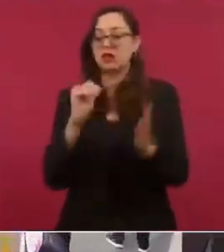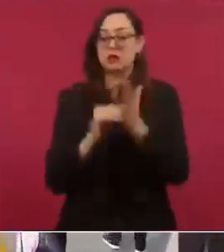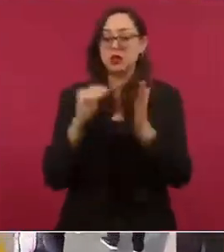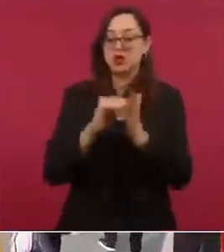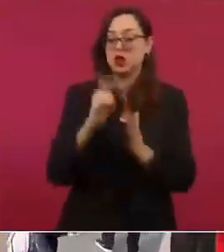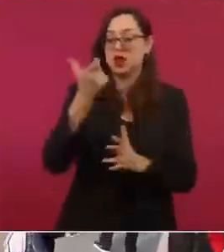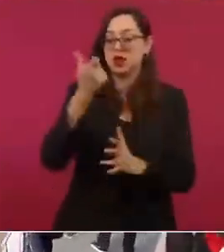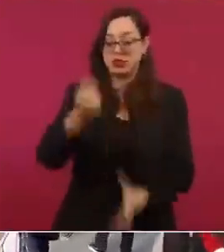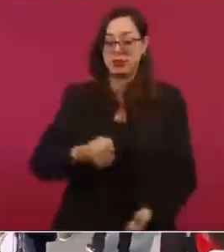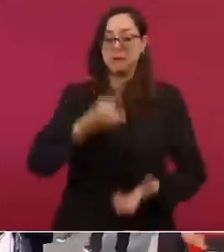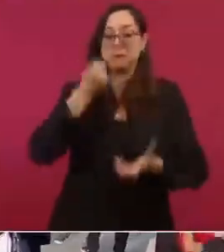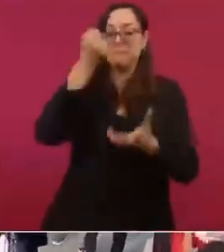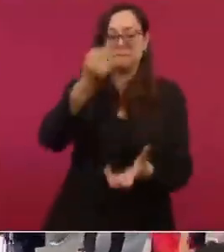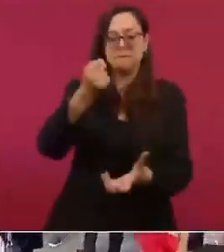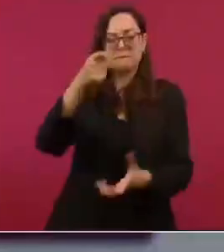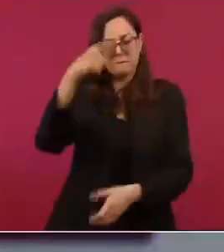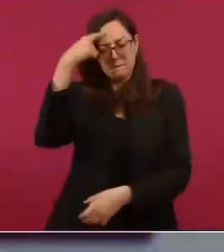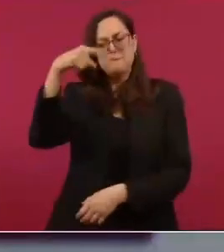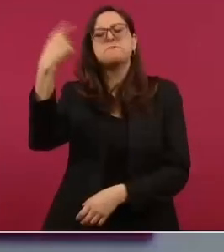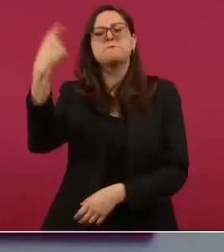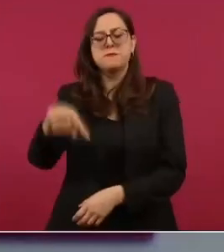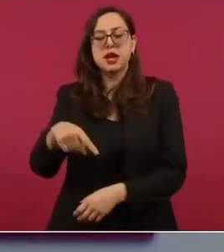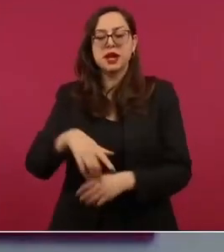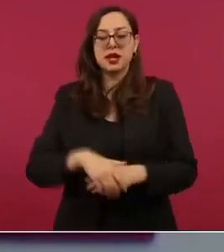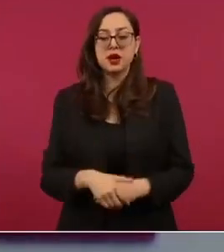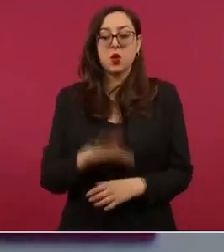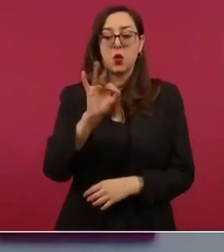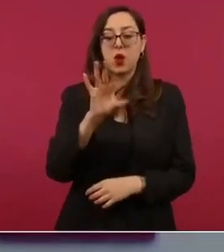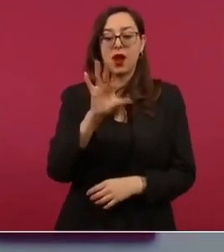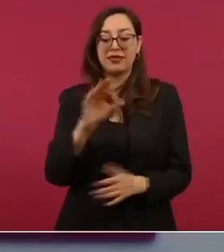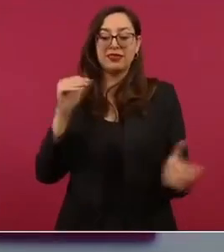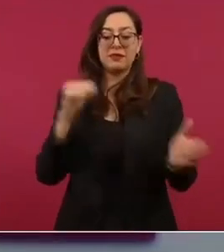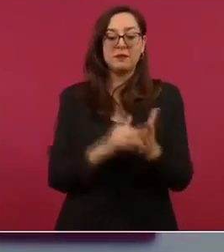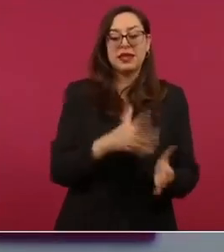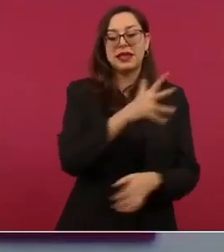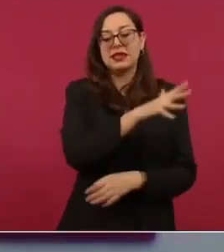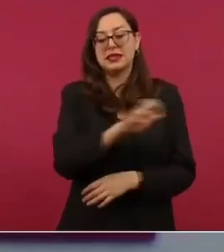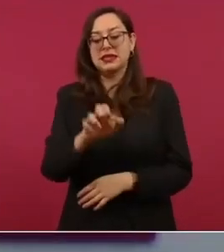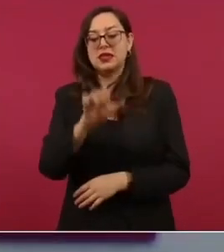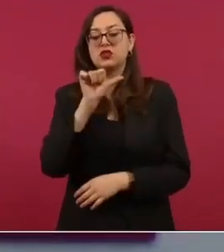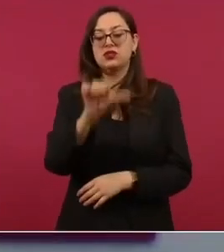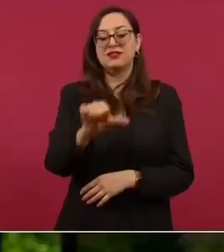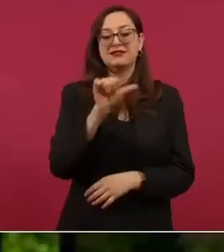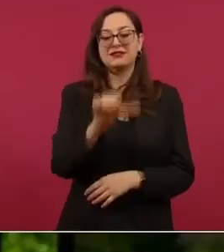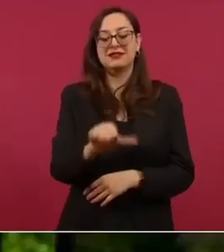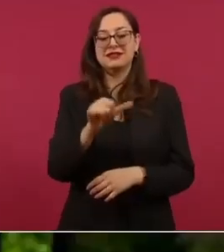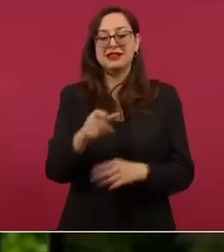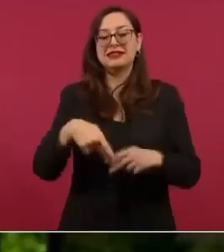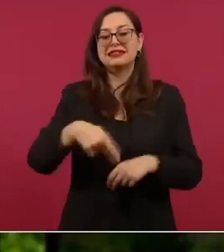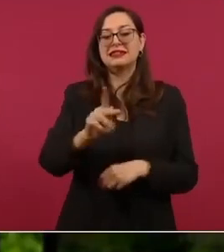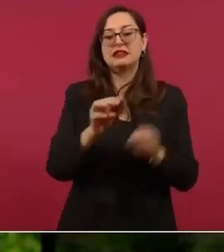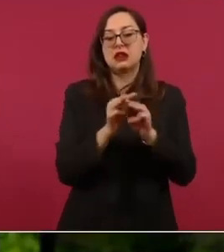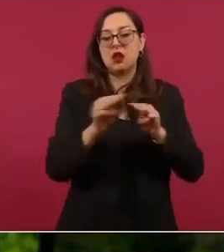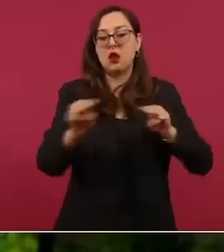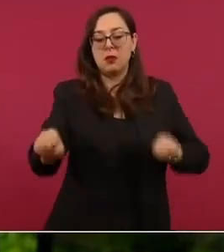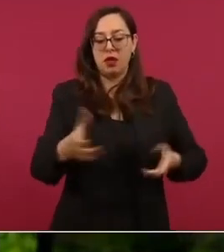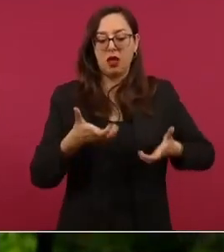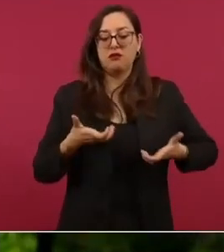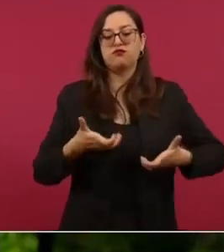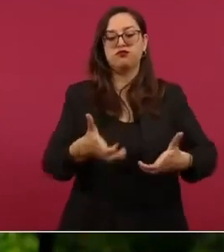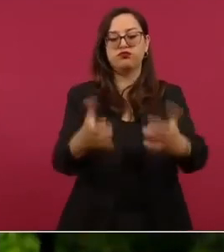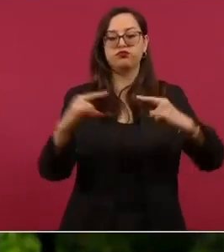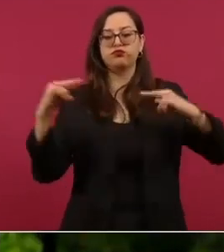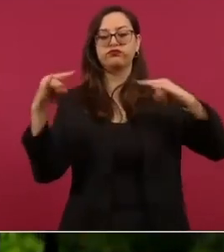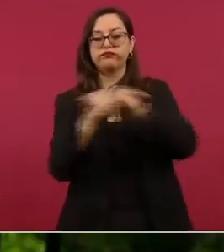mantenimiento de 40 mil 516 kilómetros de carreteras sobre